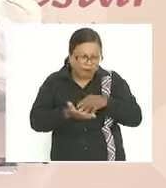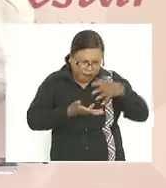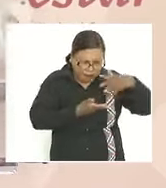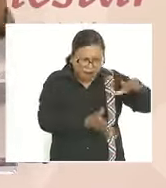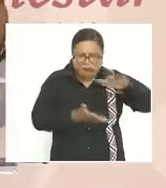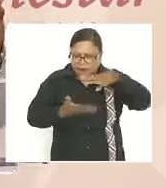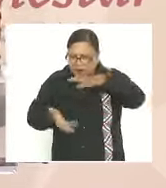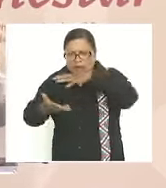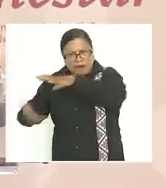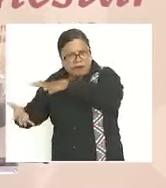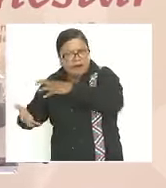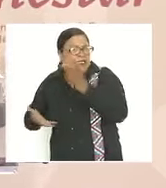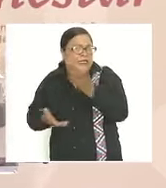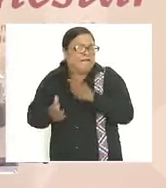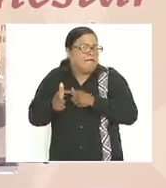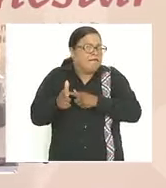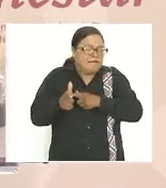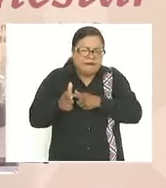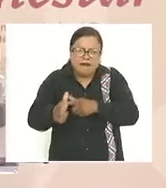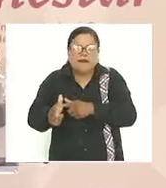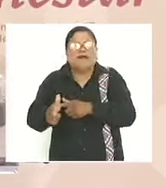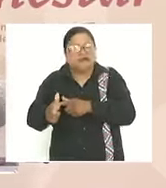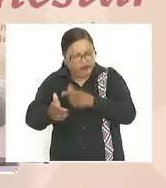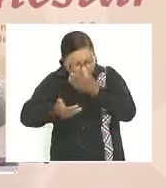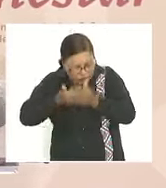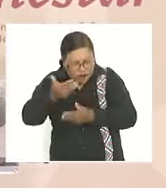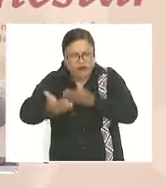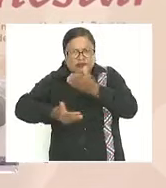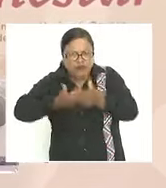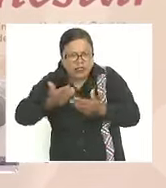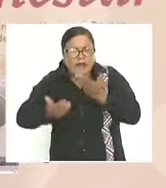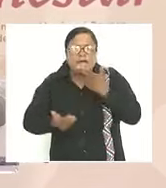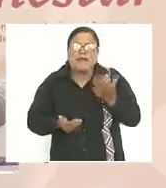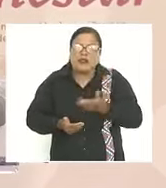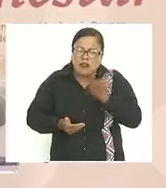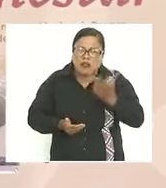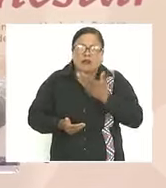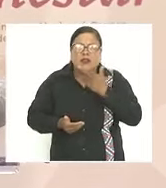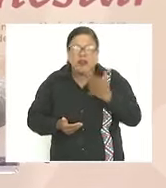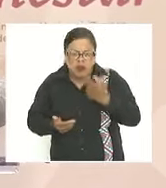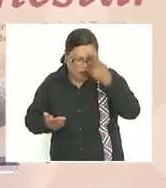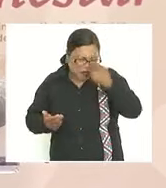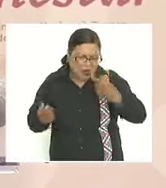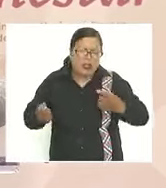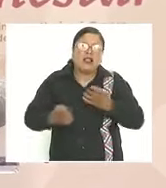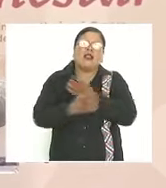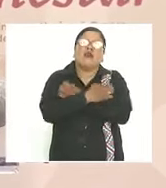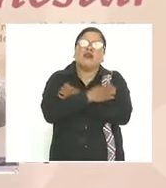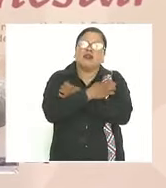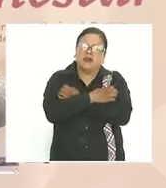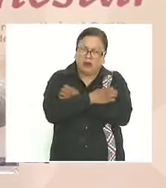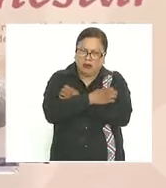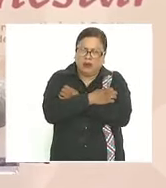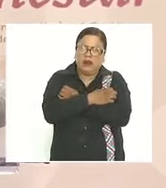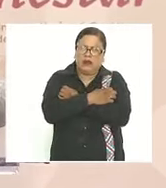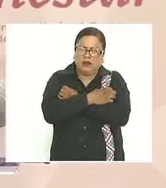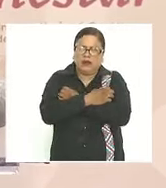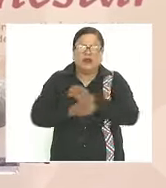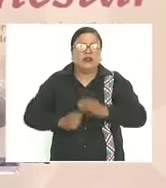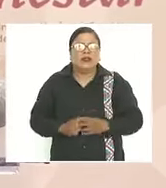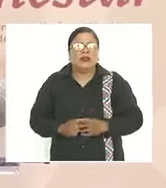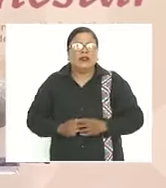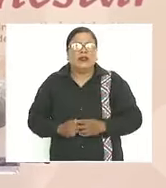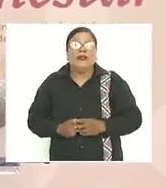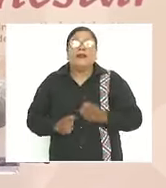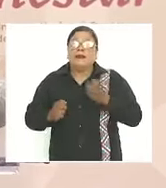a seguir adelante mejorando también la educación tenemos